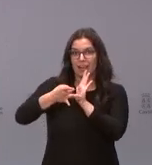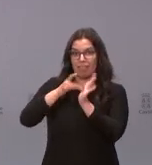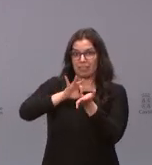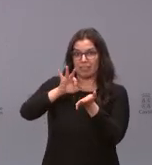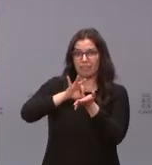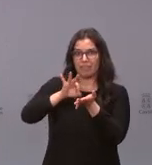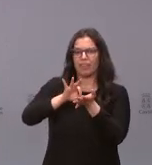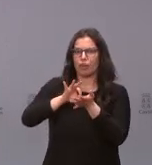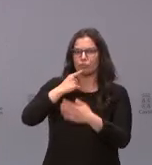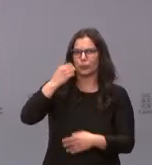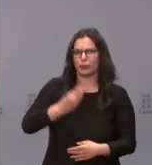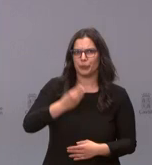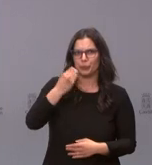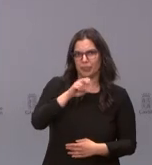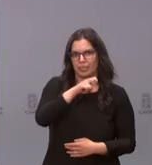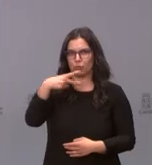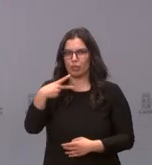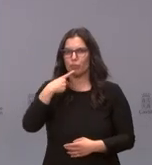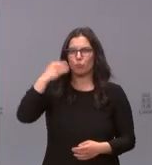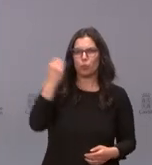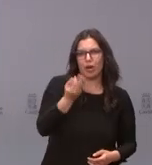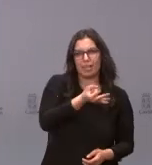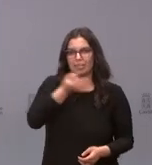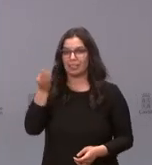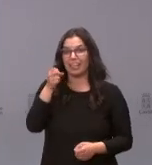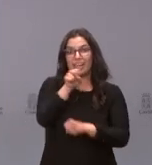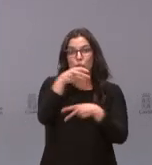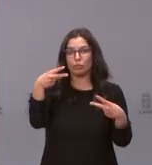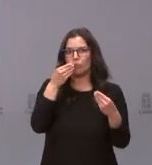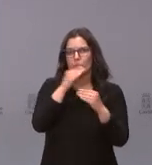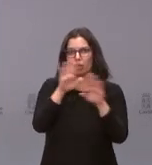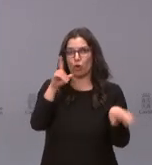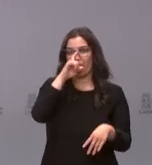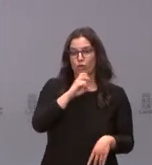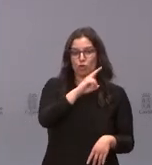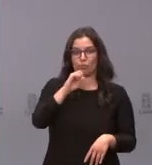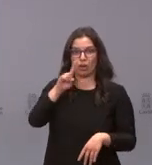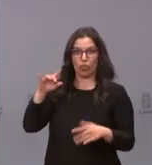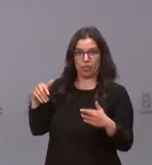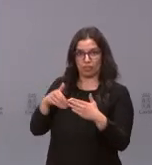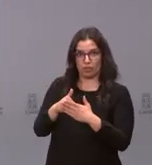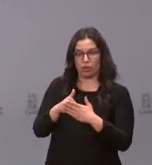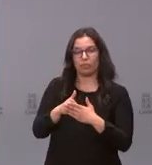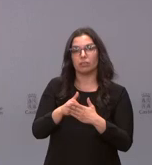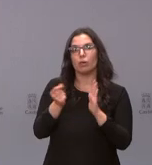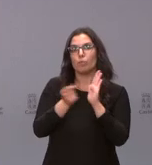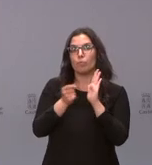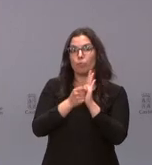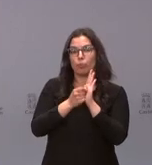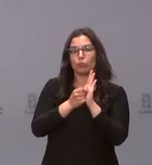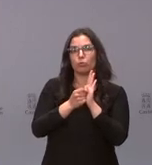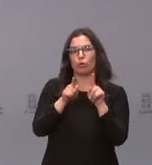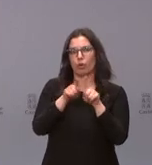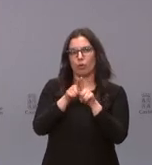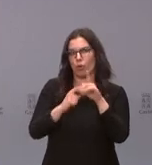han sido considerados muy buenas, excelentes. Es el mejor resultado desde el año 2011. La puntuación obtenida es un sobresaliente